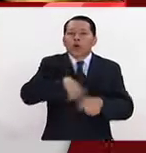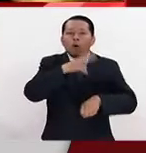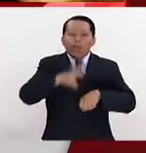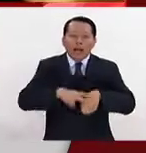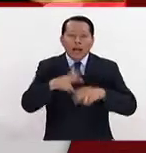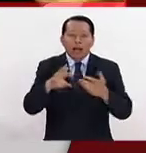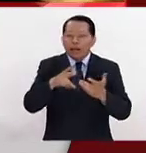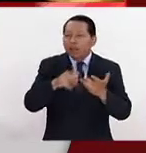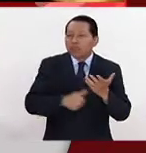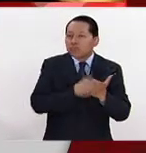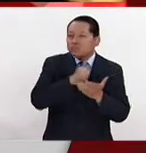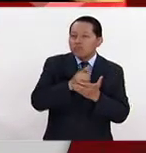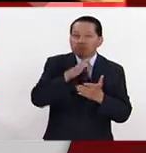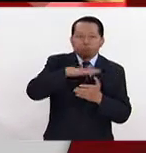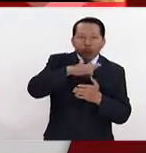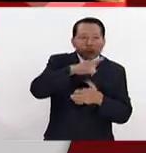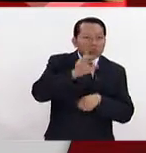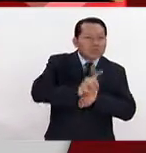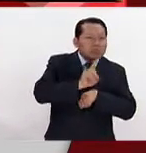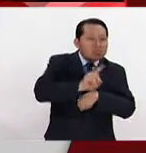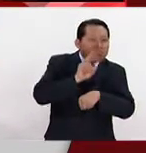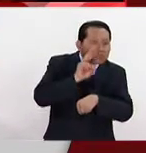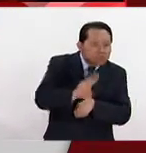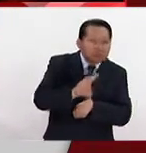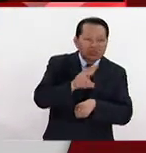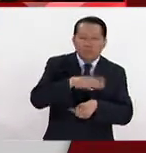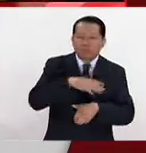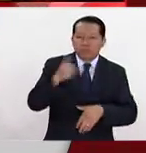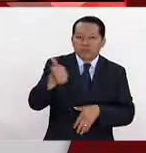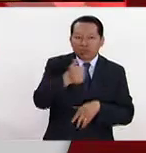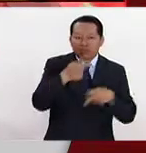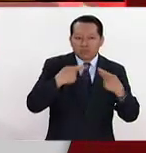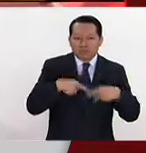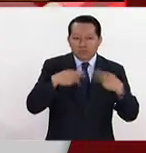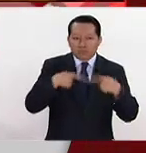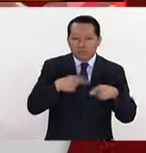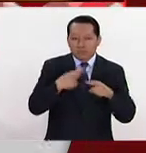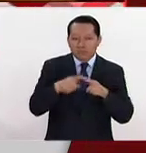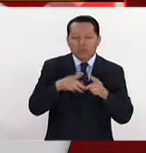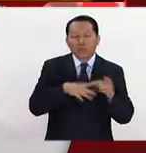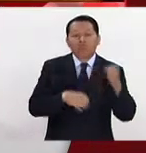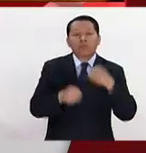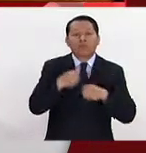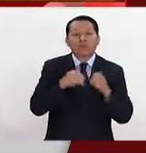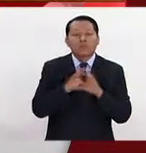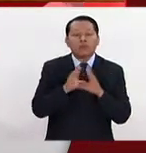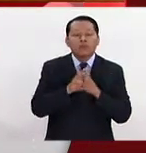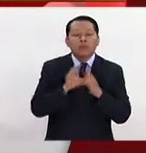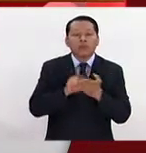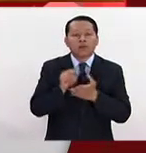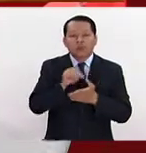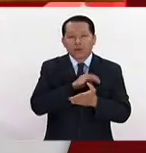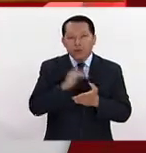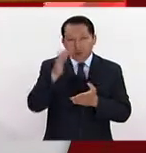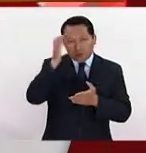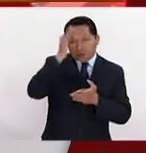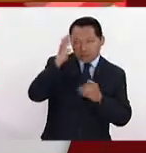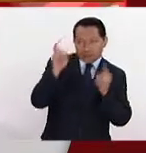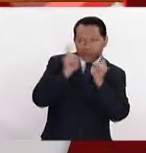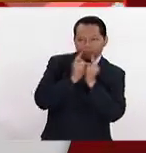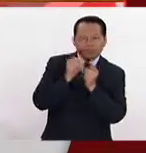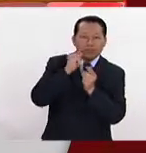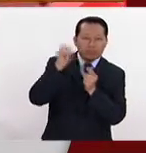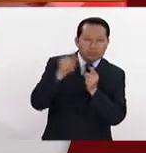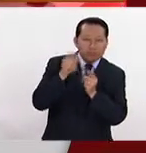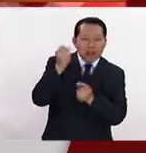en la naturalidad de todos los personajes. Entonces, bueno, vamos a tener obras de los pintores que lo conocieron en Italia, de algunos